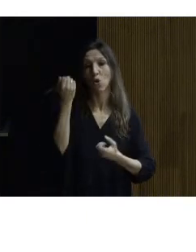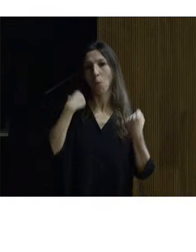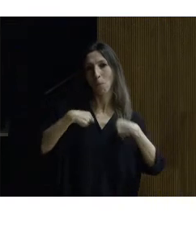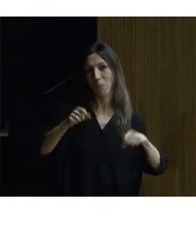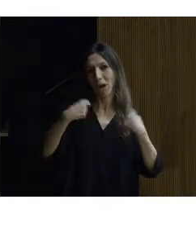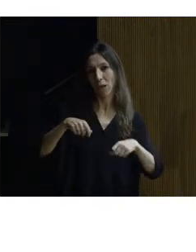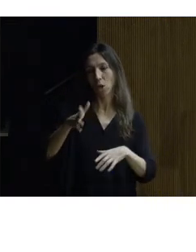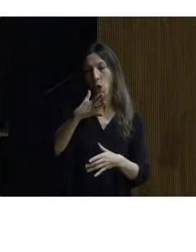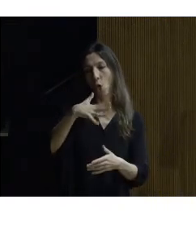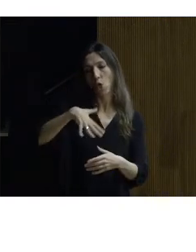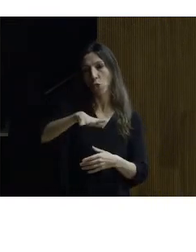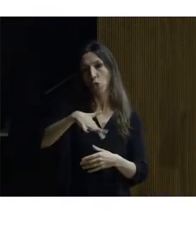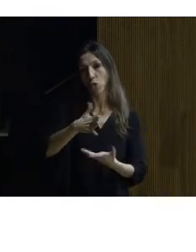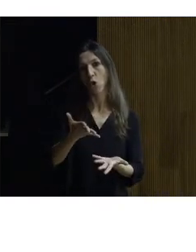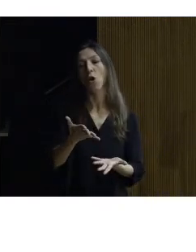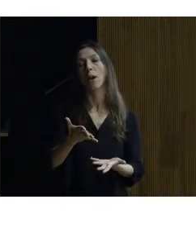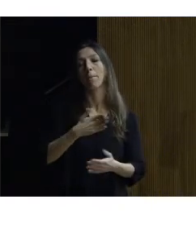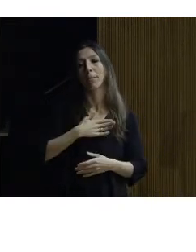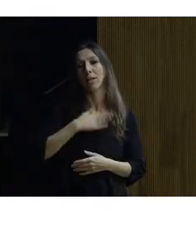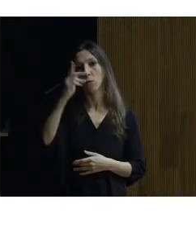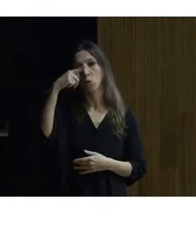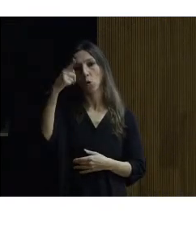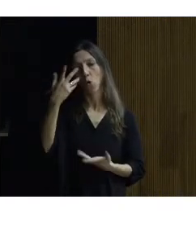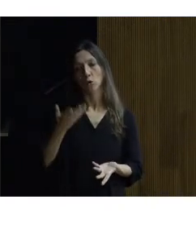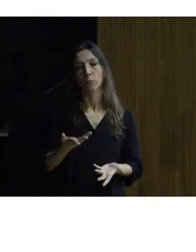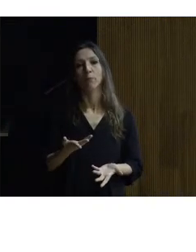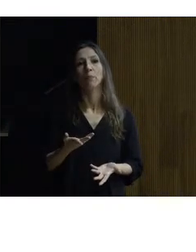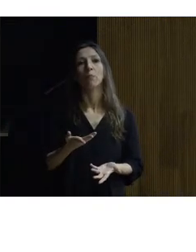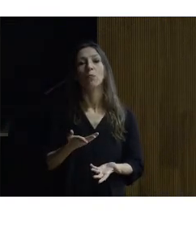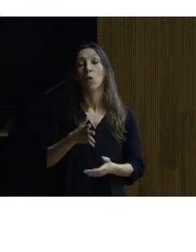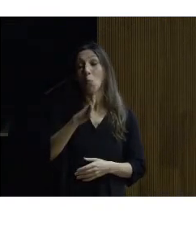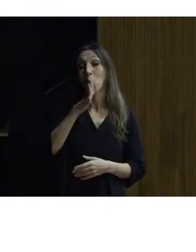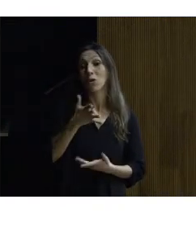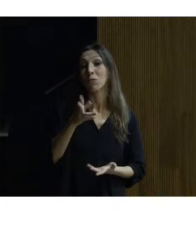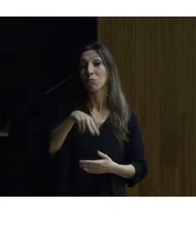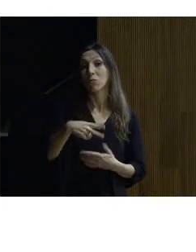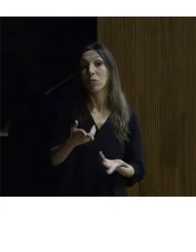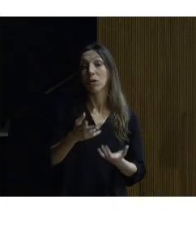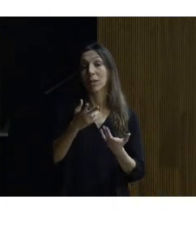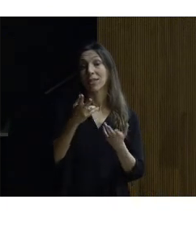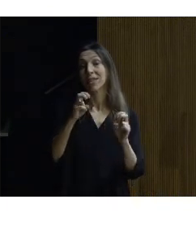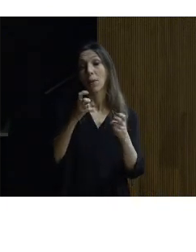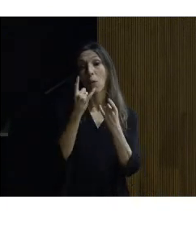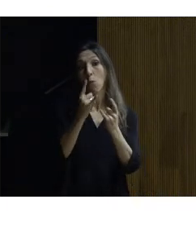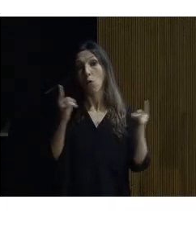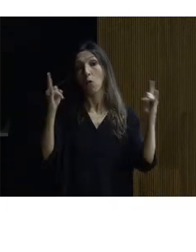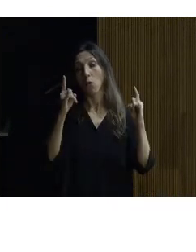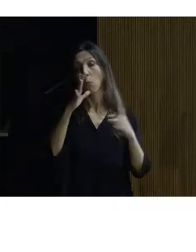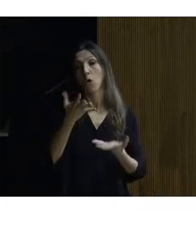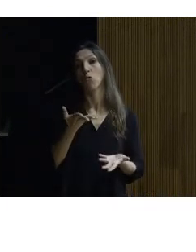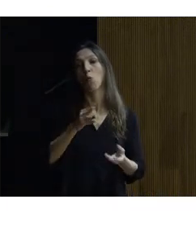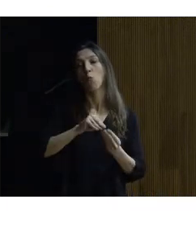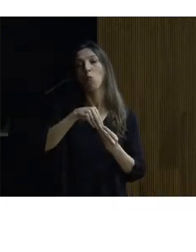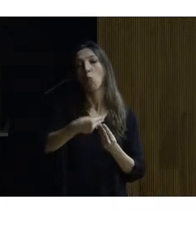patrimonio cultural inmueble la razón de centrarnos en este segundo punto en el bucle magnético es porque es un producto de apoyo que